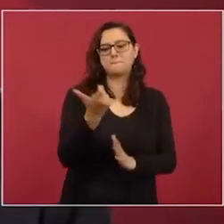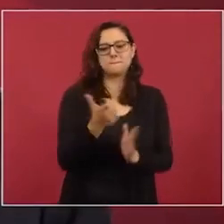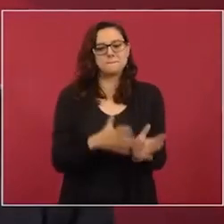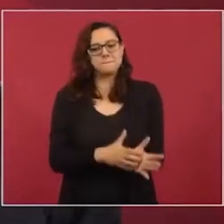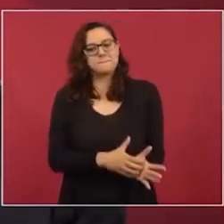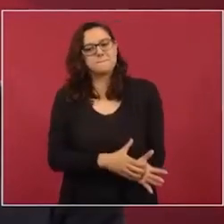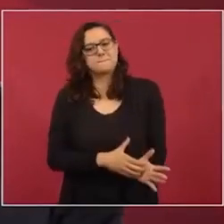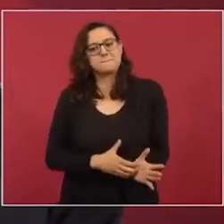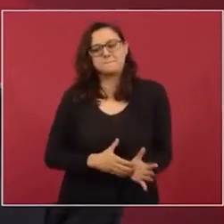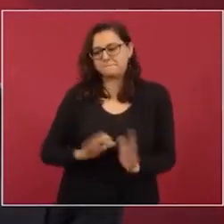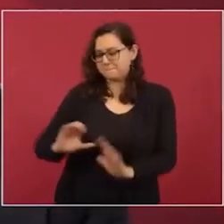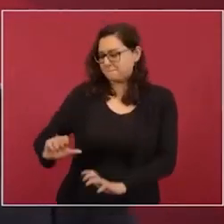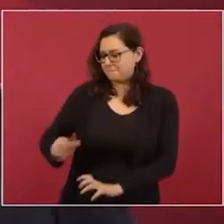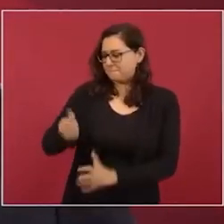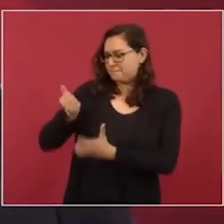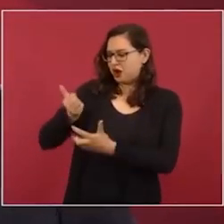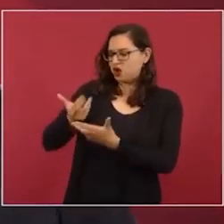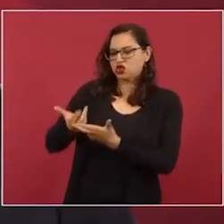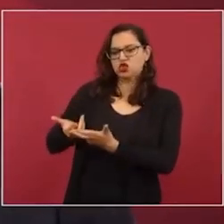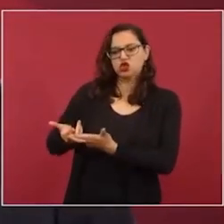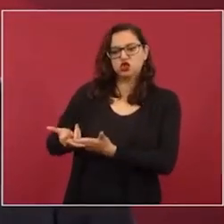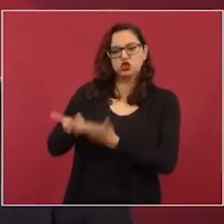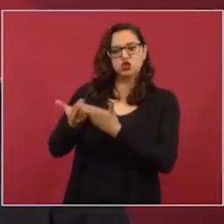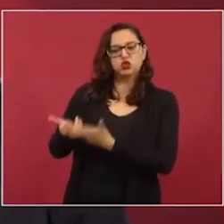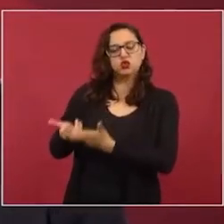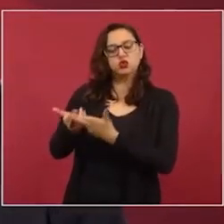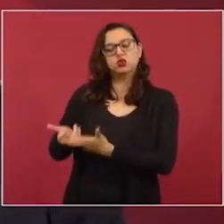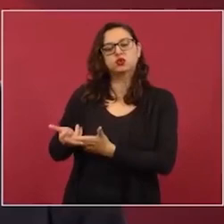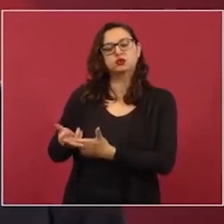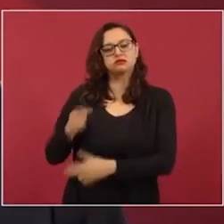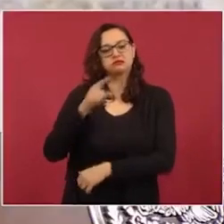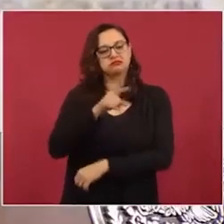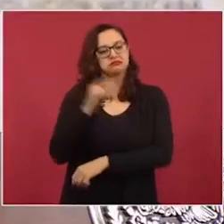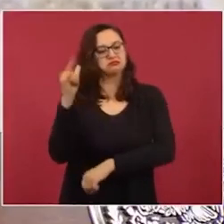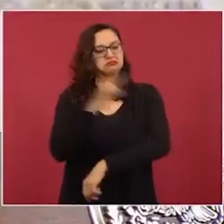y es una obra de mucha calidad,